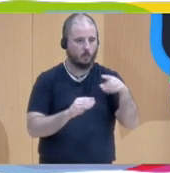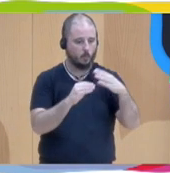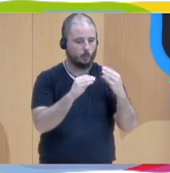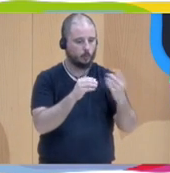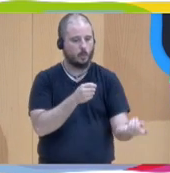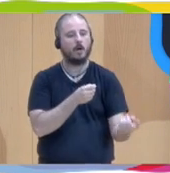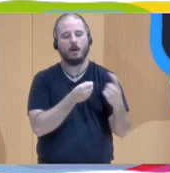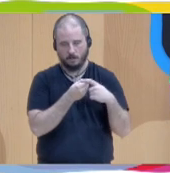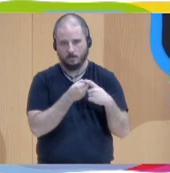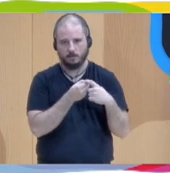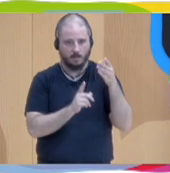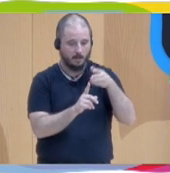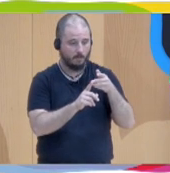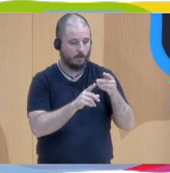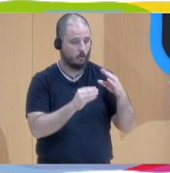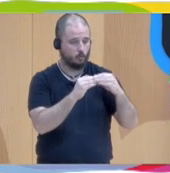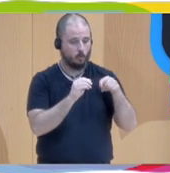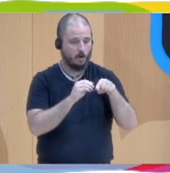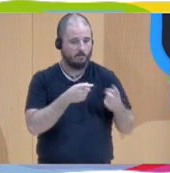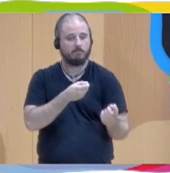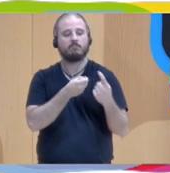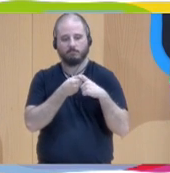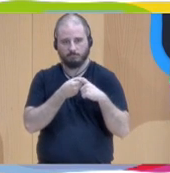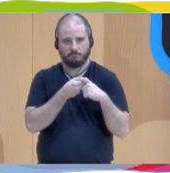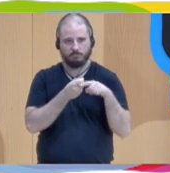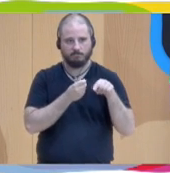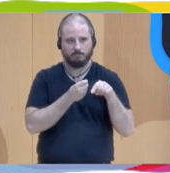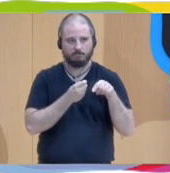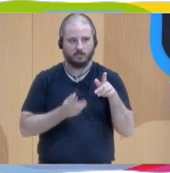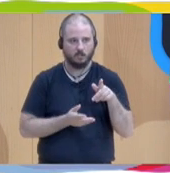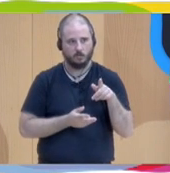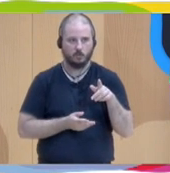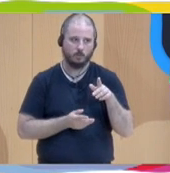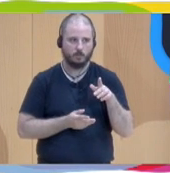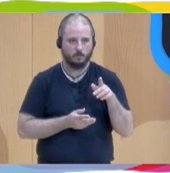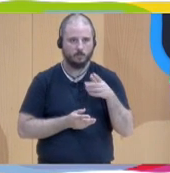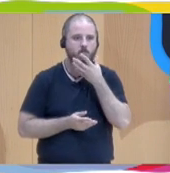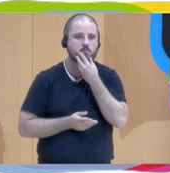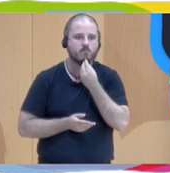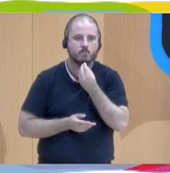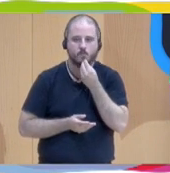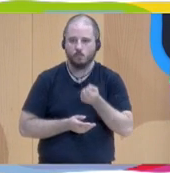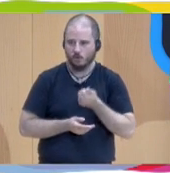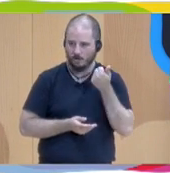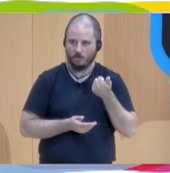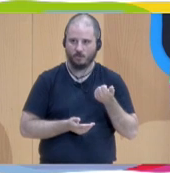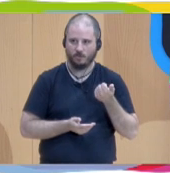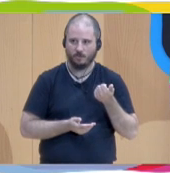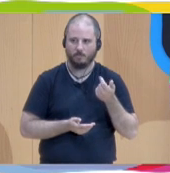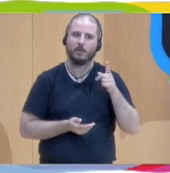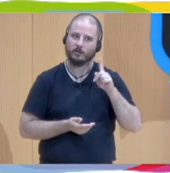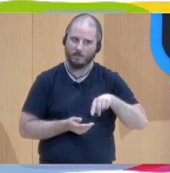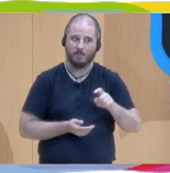interventos, es la parte más bonita, pero la más